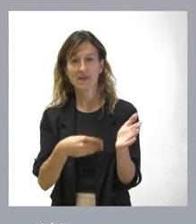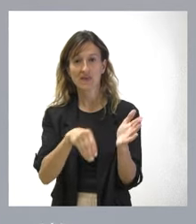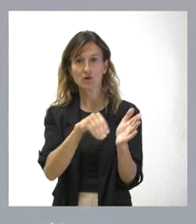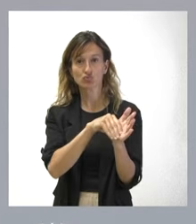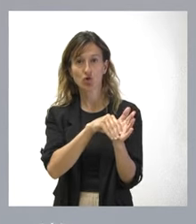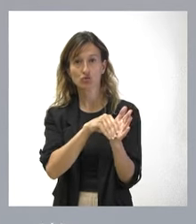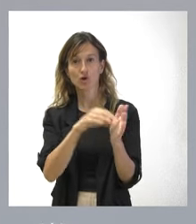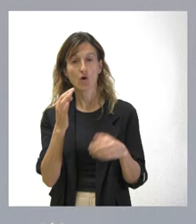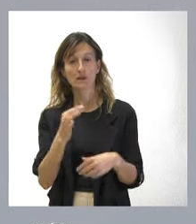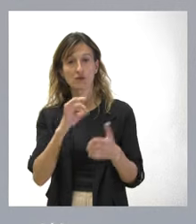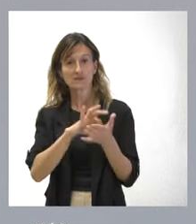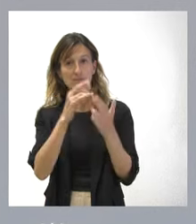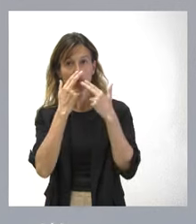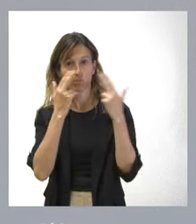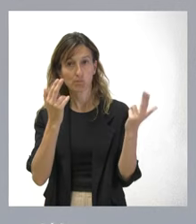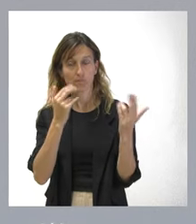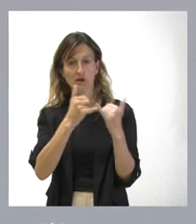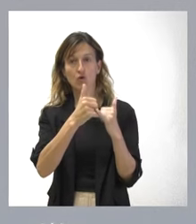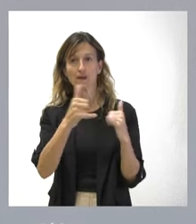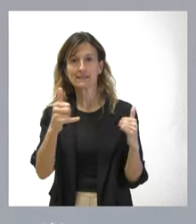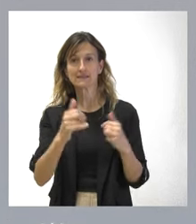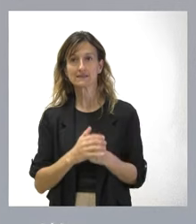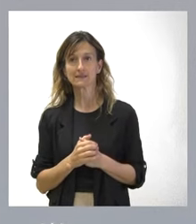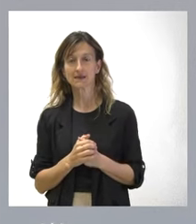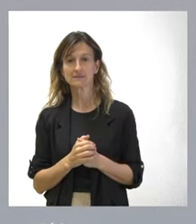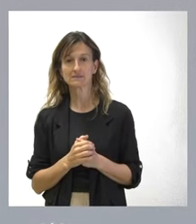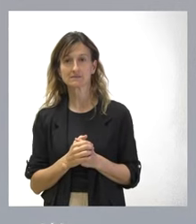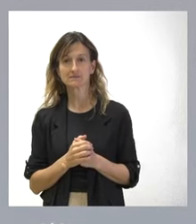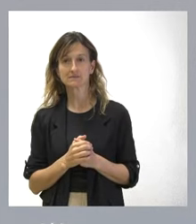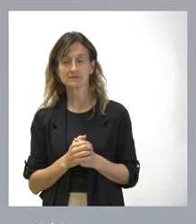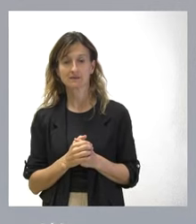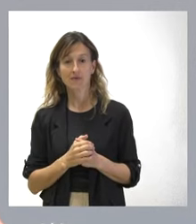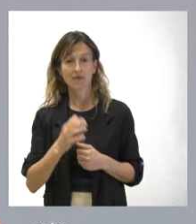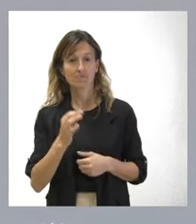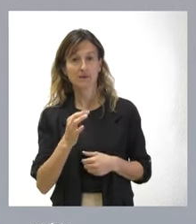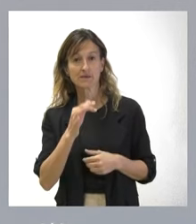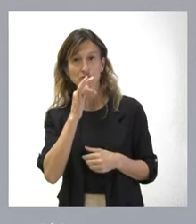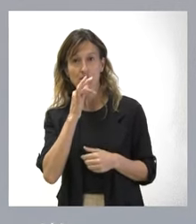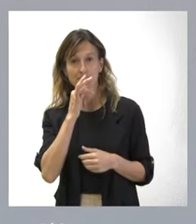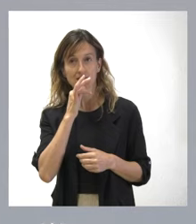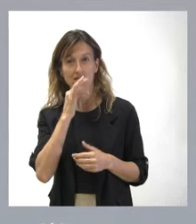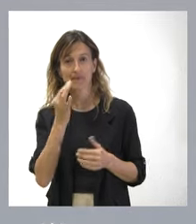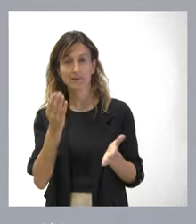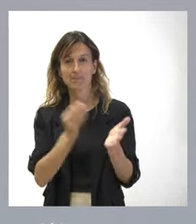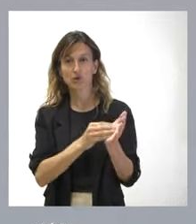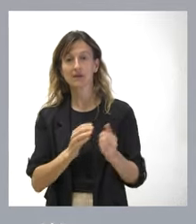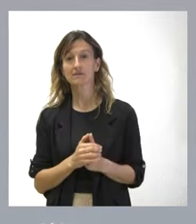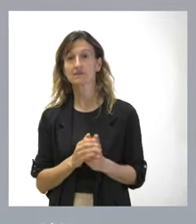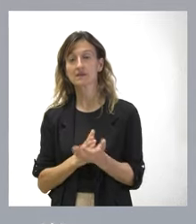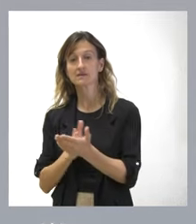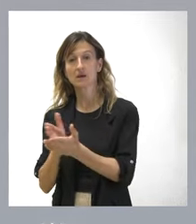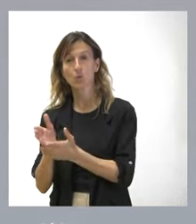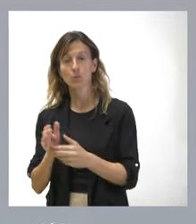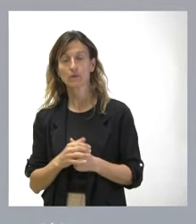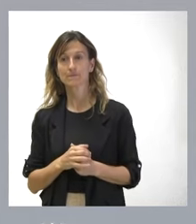obligación de servicio público a aquellas líneas que teniendo a nuestro juicio que serlo no han sido todavía. Y el segundo compromiso es que en el